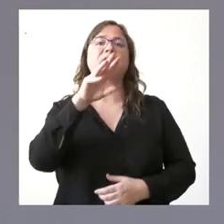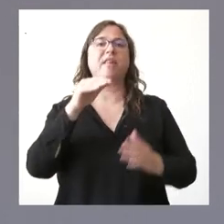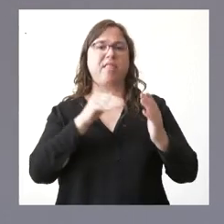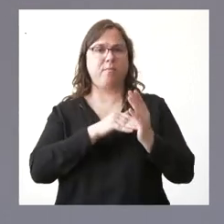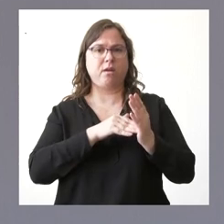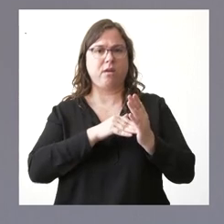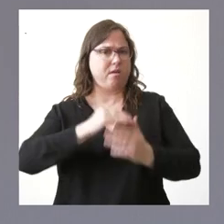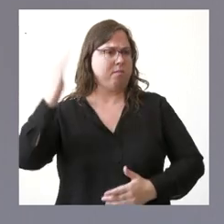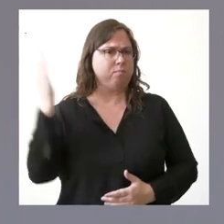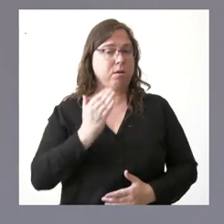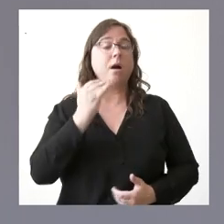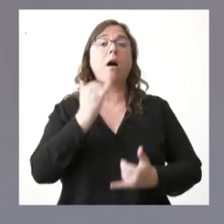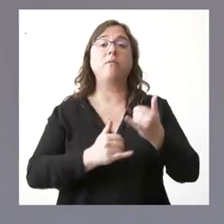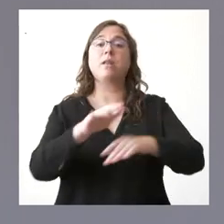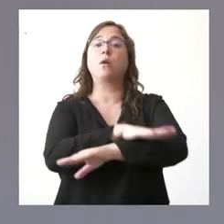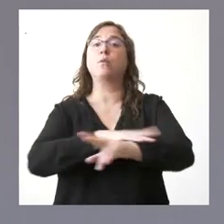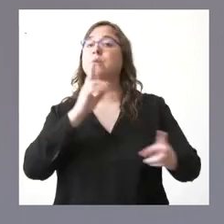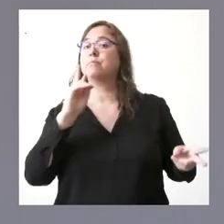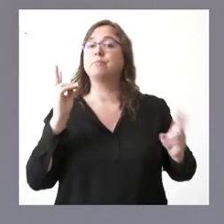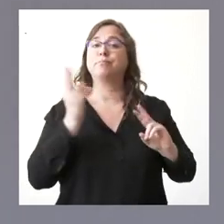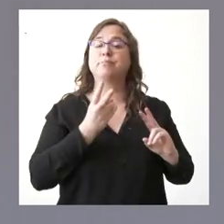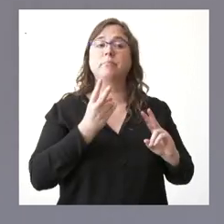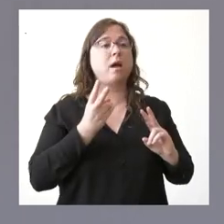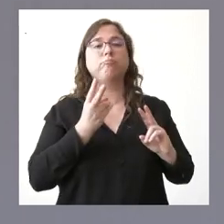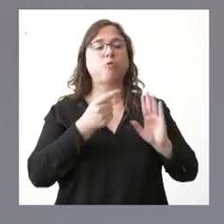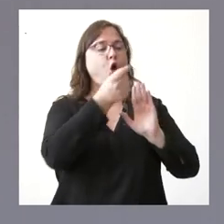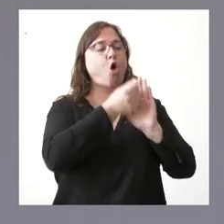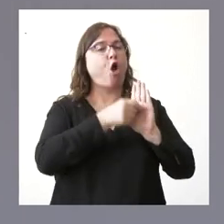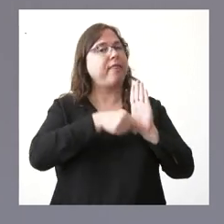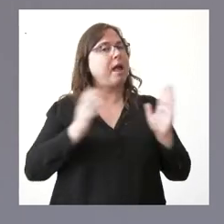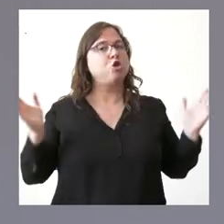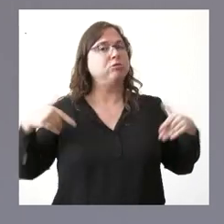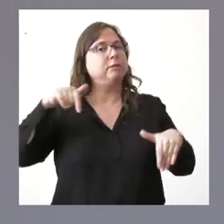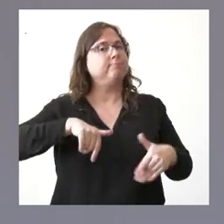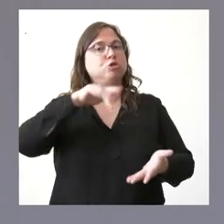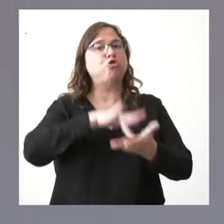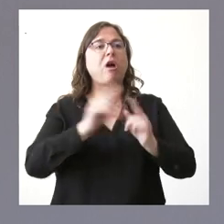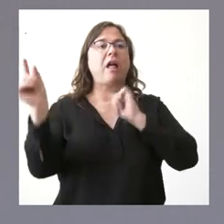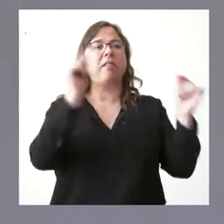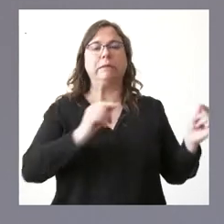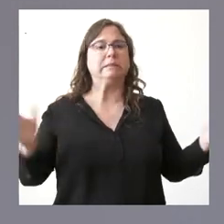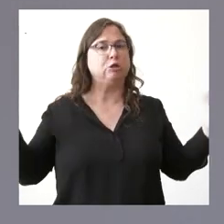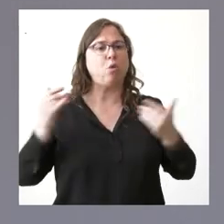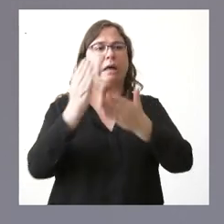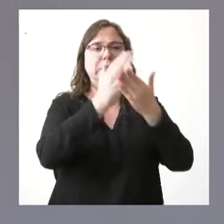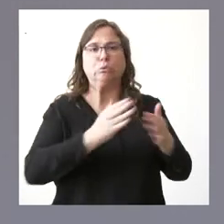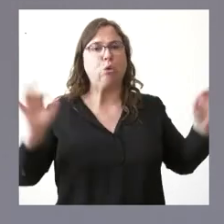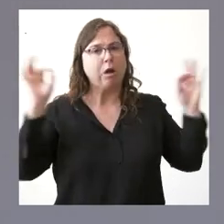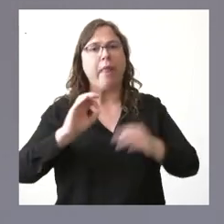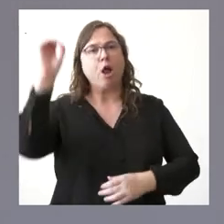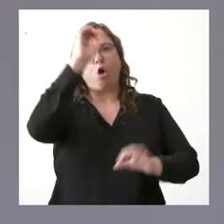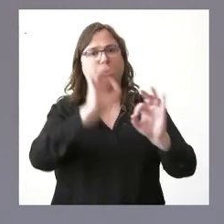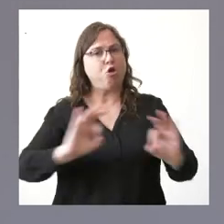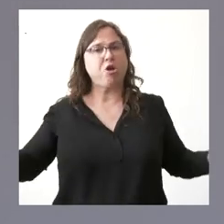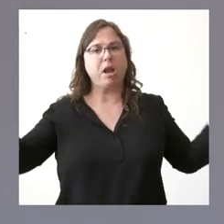del Gobierno fue que no se incluía en el orden del día y que no lo sometía a debate, a estudio, análisis ni a opinión de las